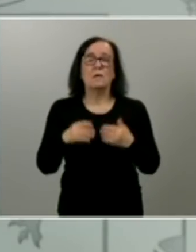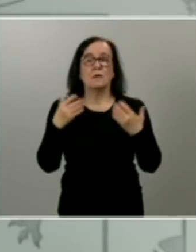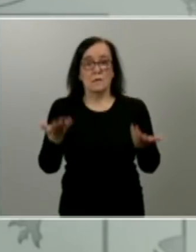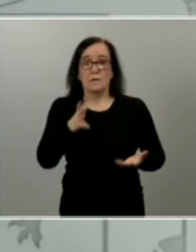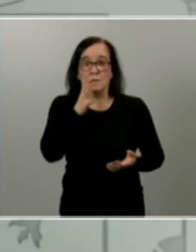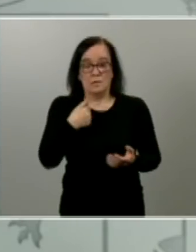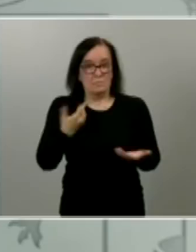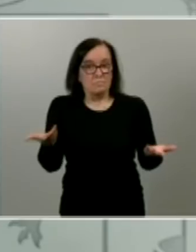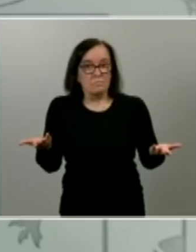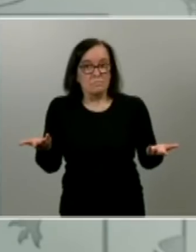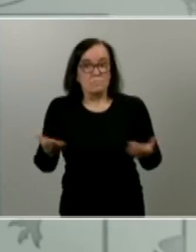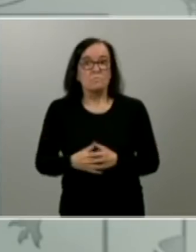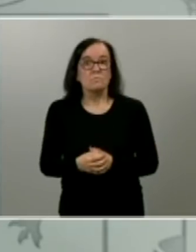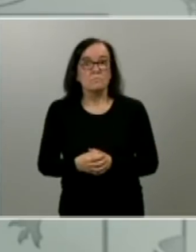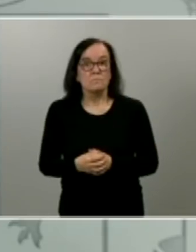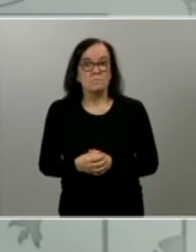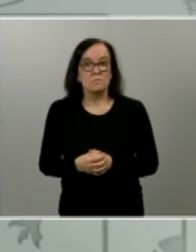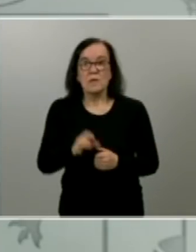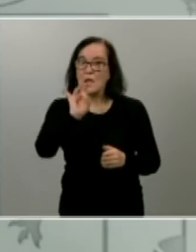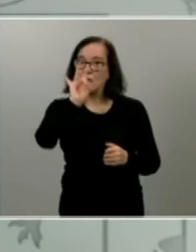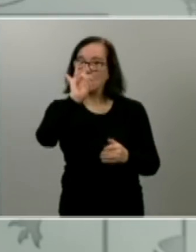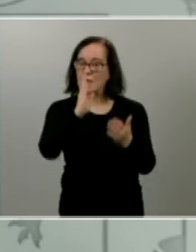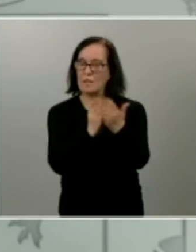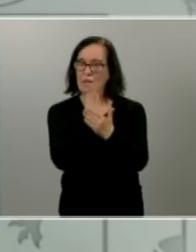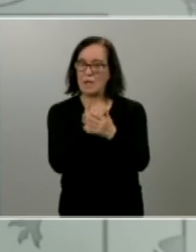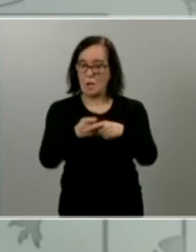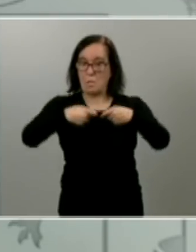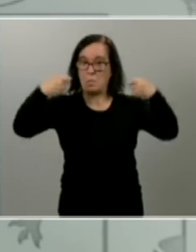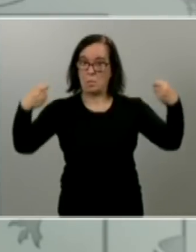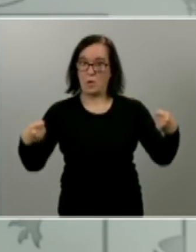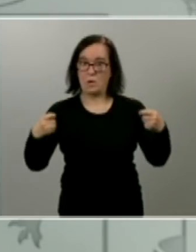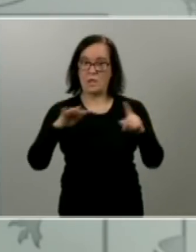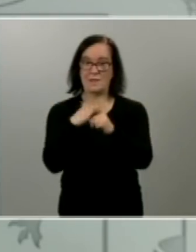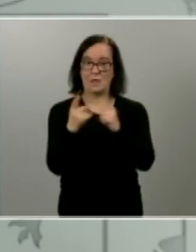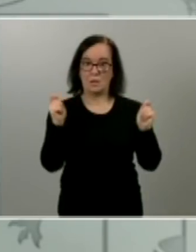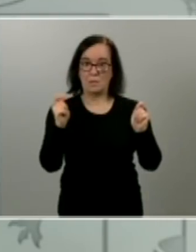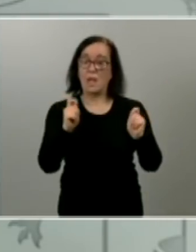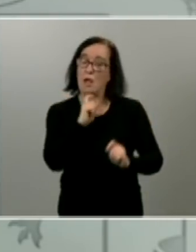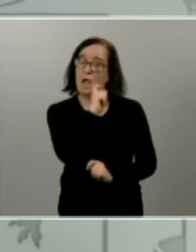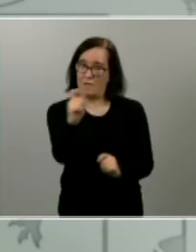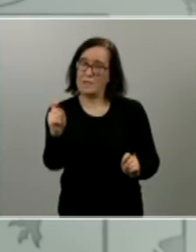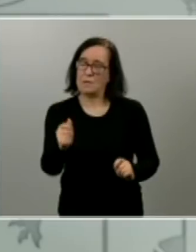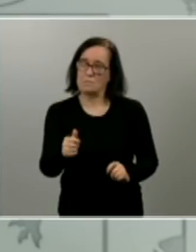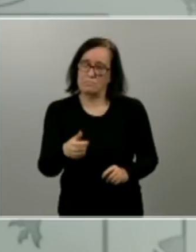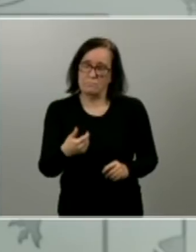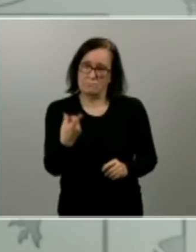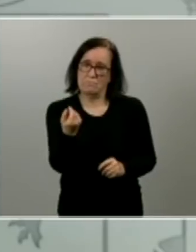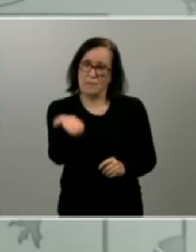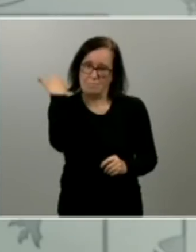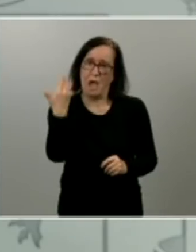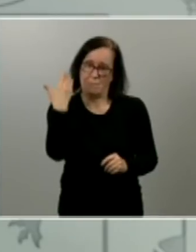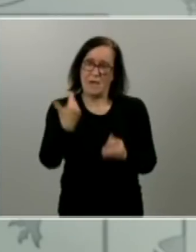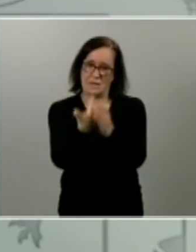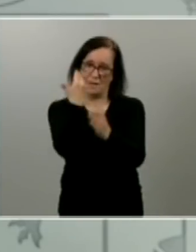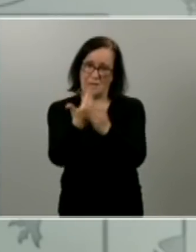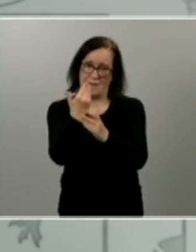someto a estos 15 días de nuevo de prórroga del estado de alarma pero ya anunció que vendrán más días de estado de alarma pero